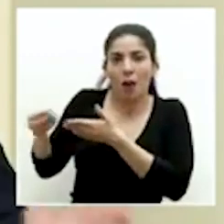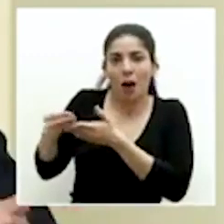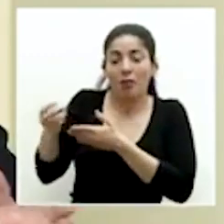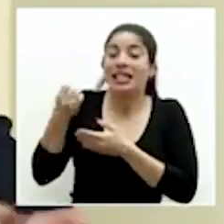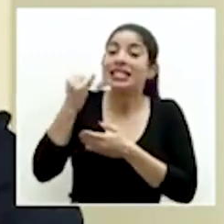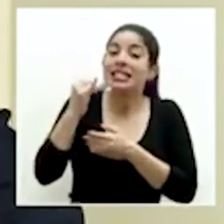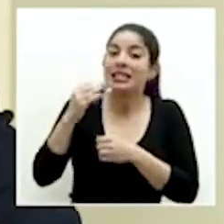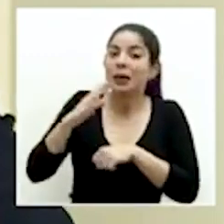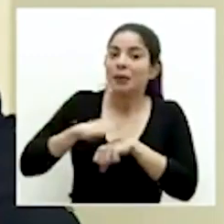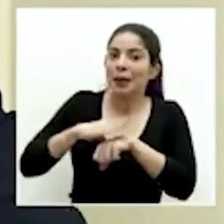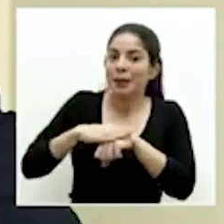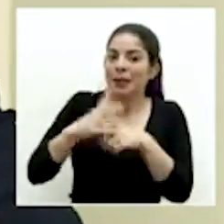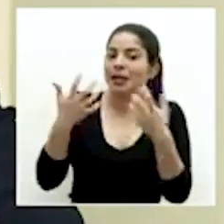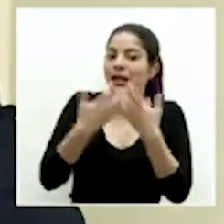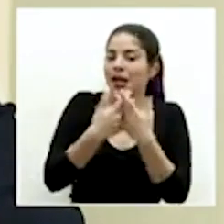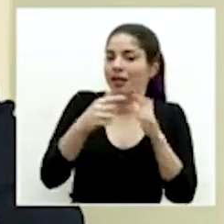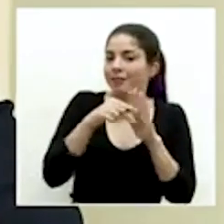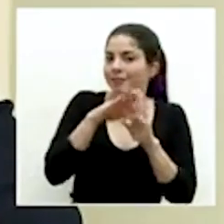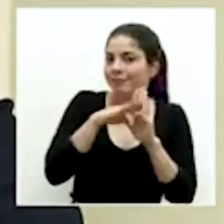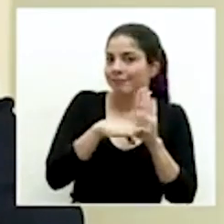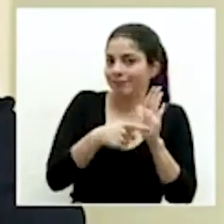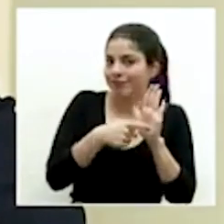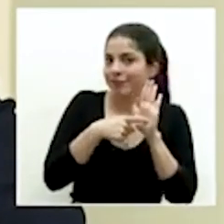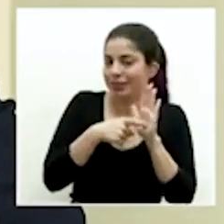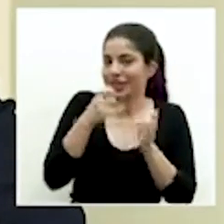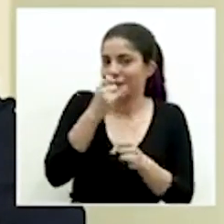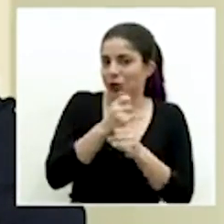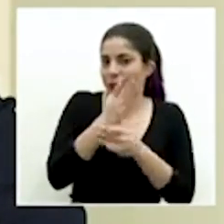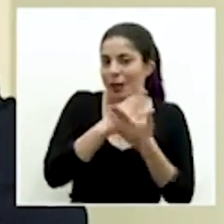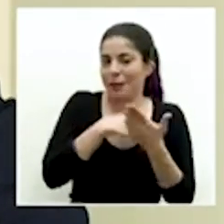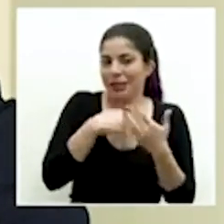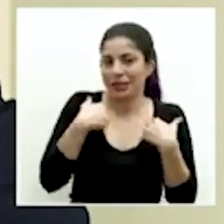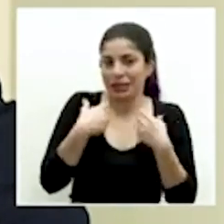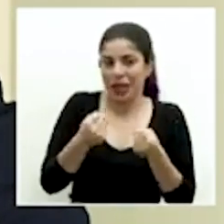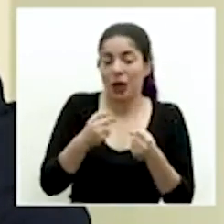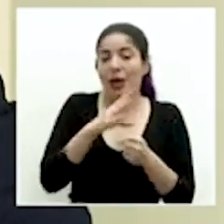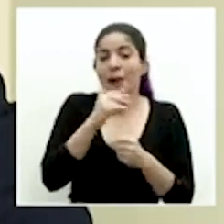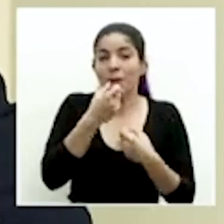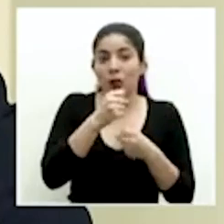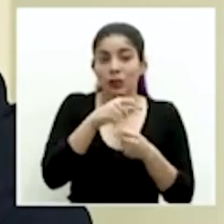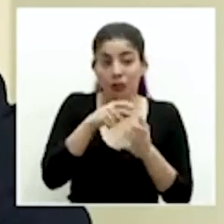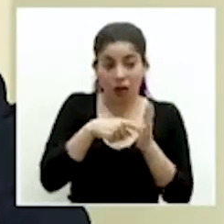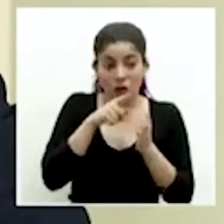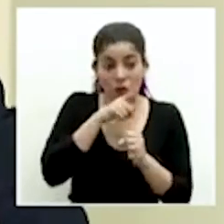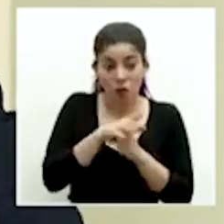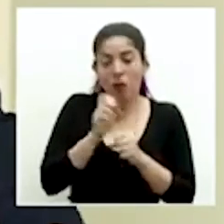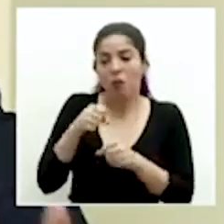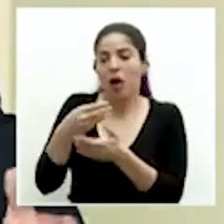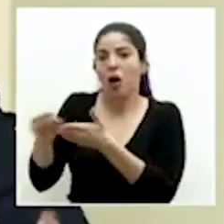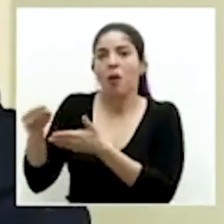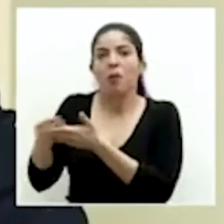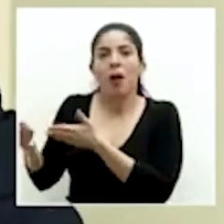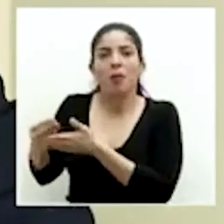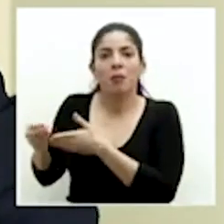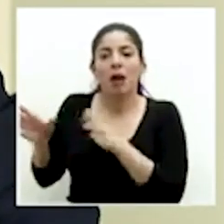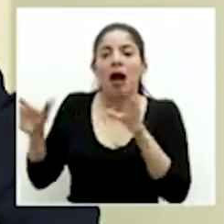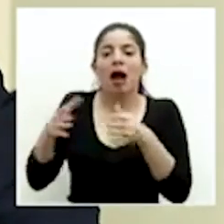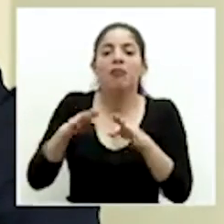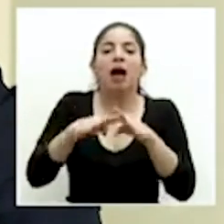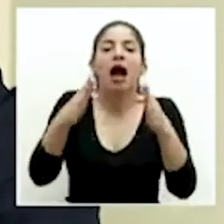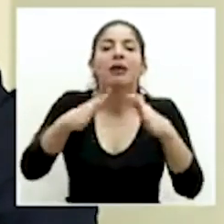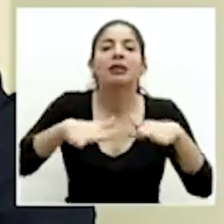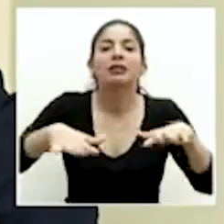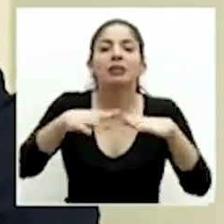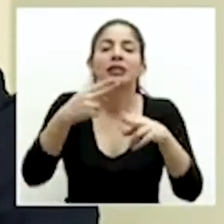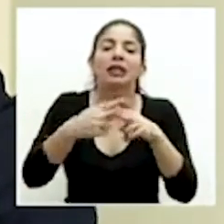habilite y cumpliendo con las restricciones institucionales por el Ministerio de Salud y el municipio, pequeños espacios, lo que nosotros hemos